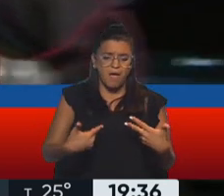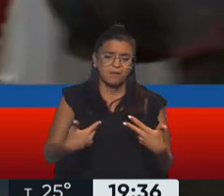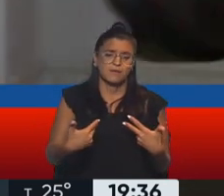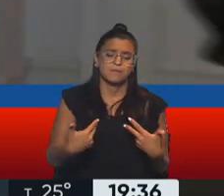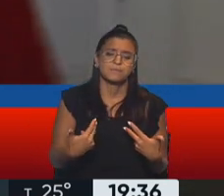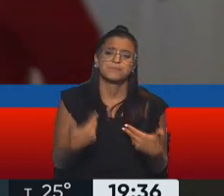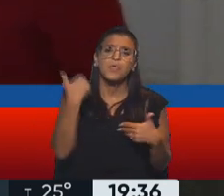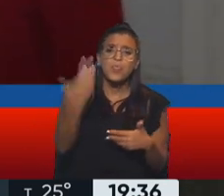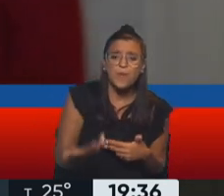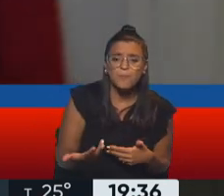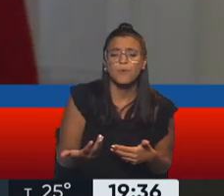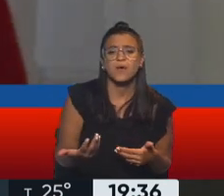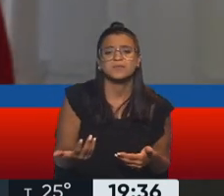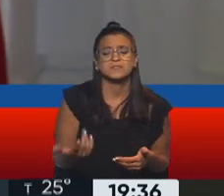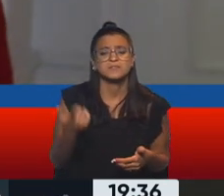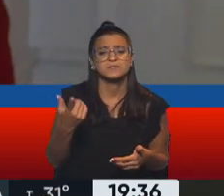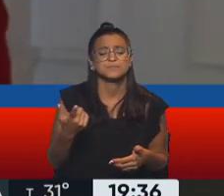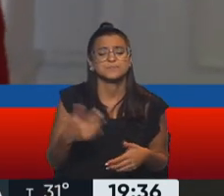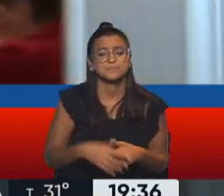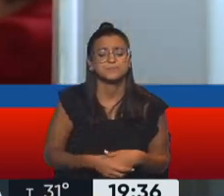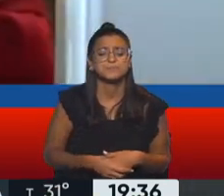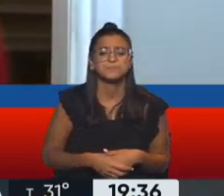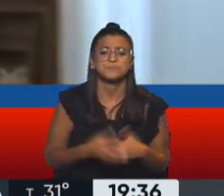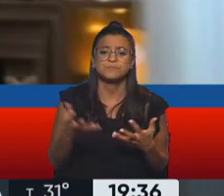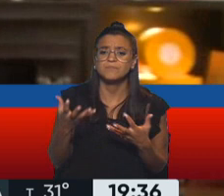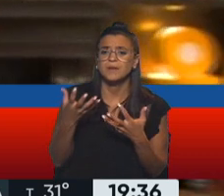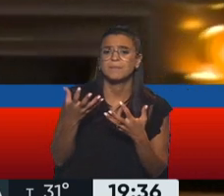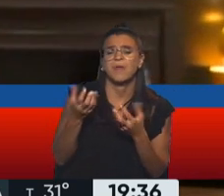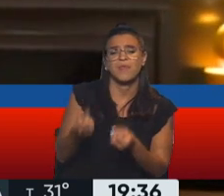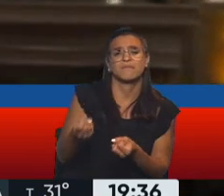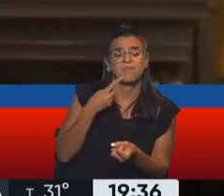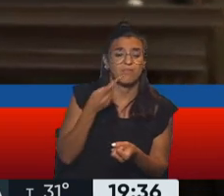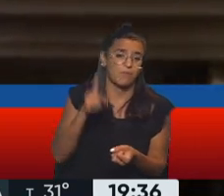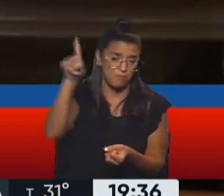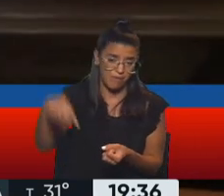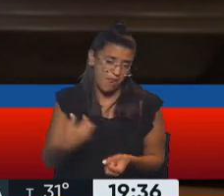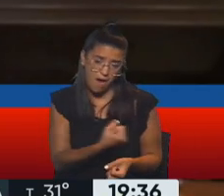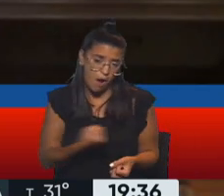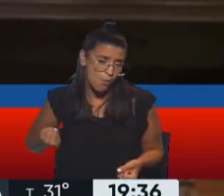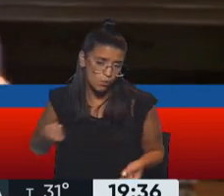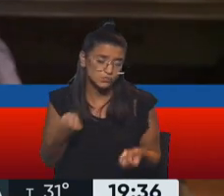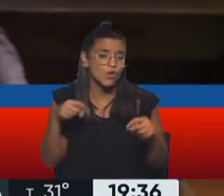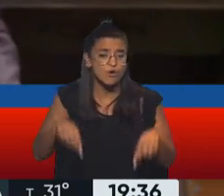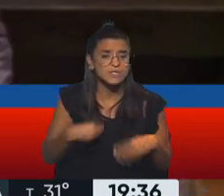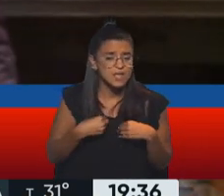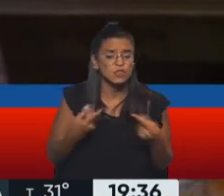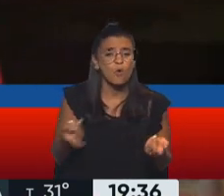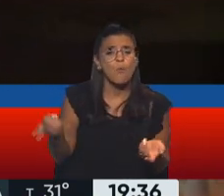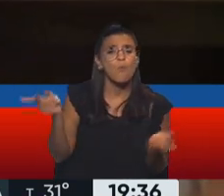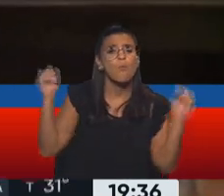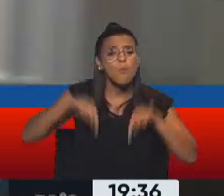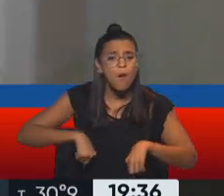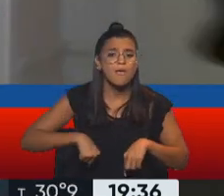y después nos dijo un ANSED, para defenderlo no aguantamos más el ajuste, como ahora también siento que se renueva